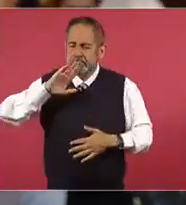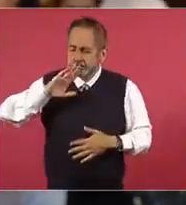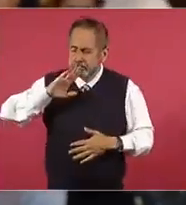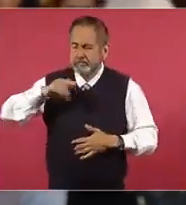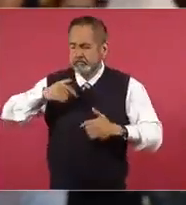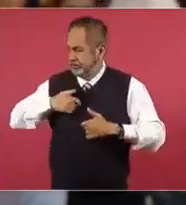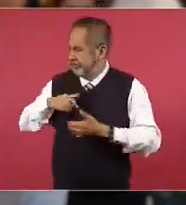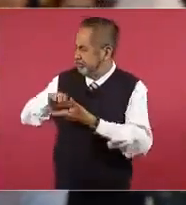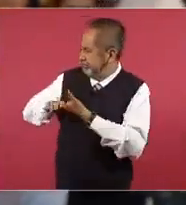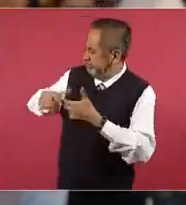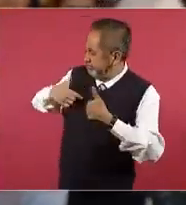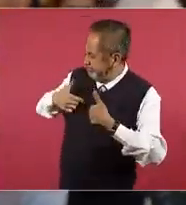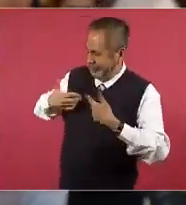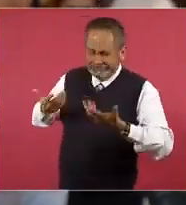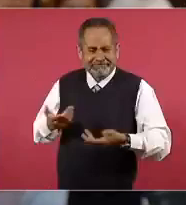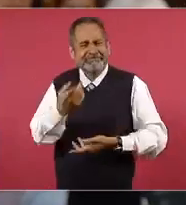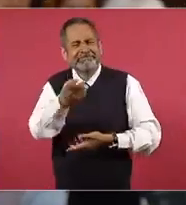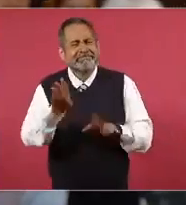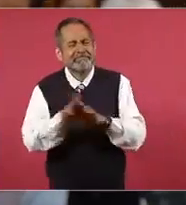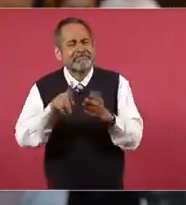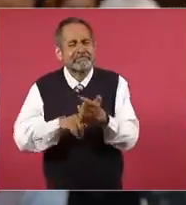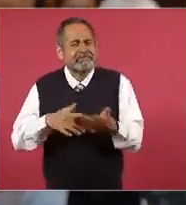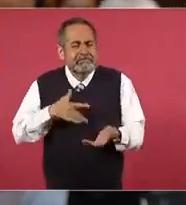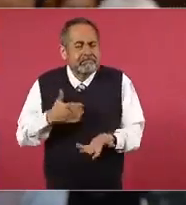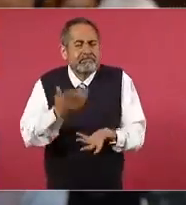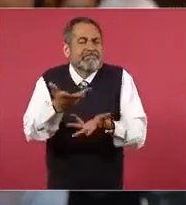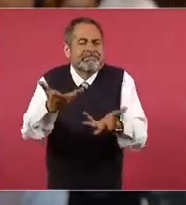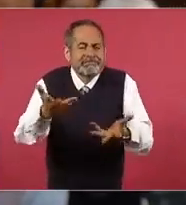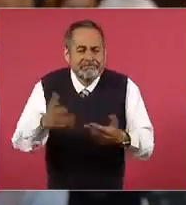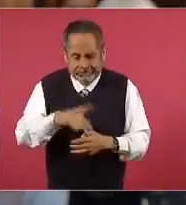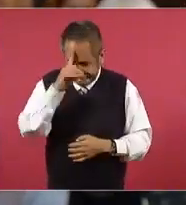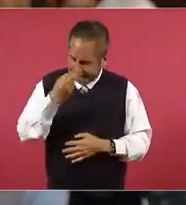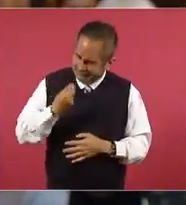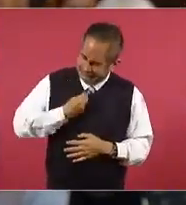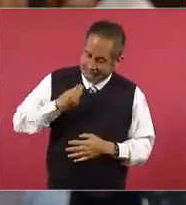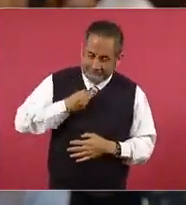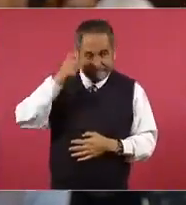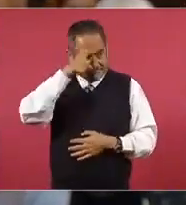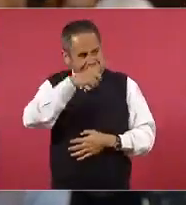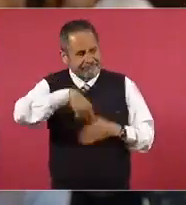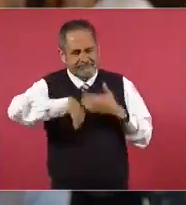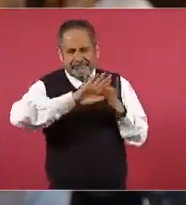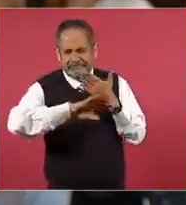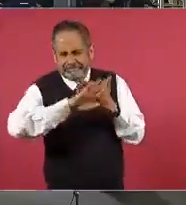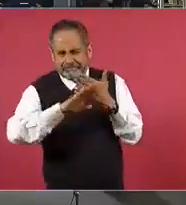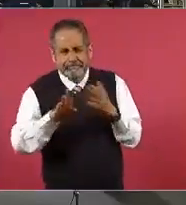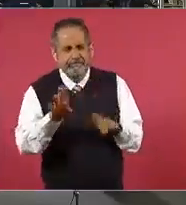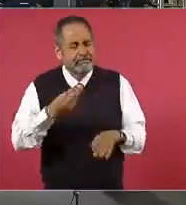esposa, ¿cómo sobrellevó? ¿Cómo le hizo para aguantar estos ataques?